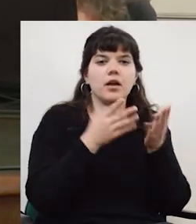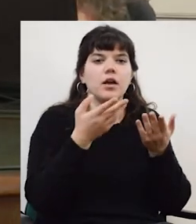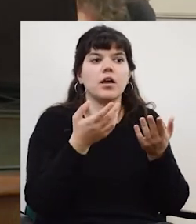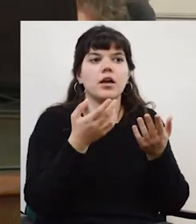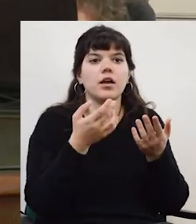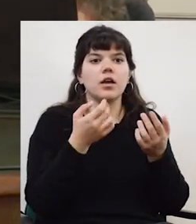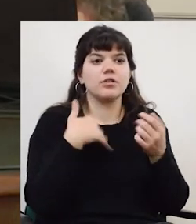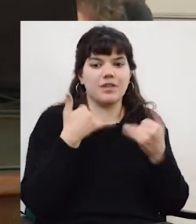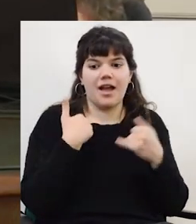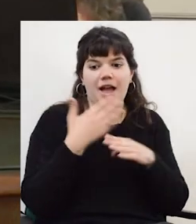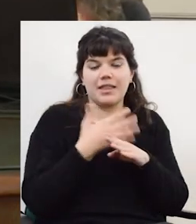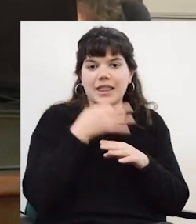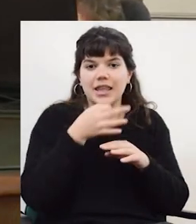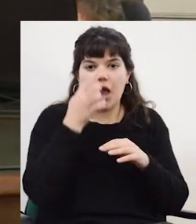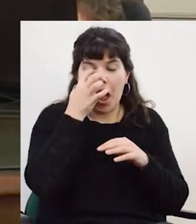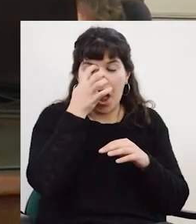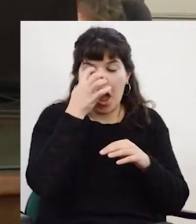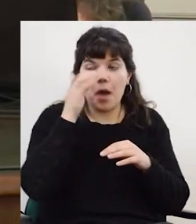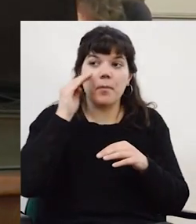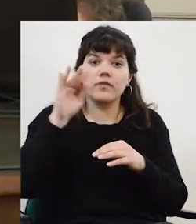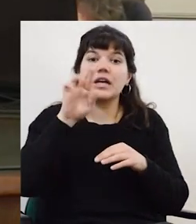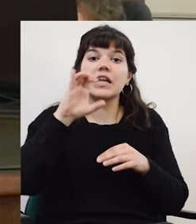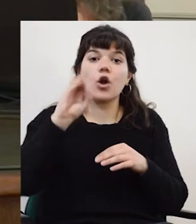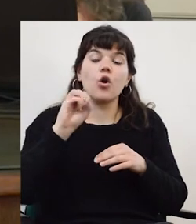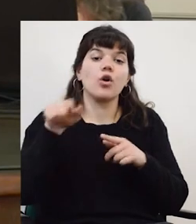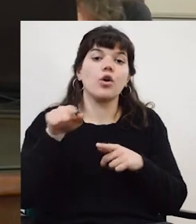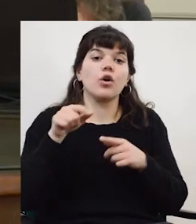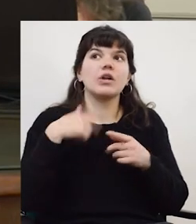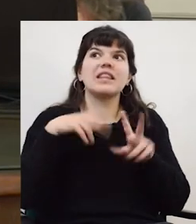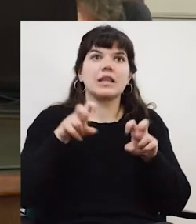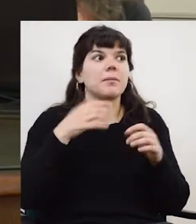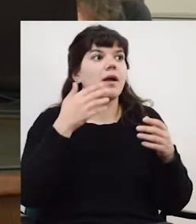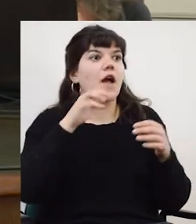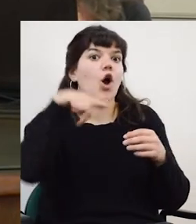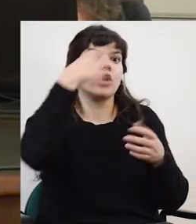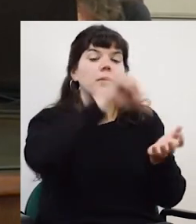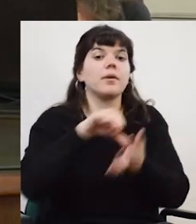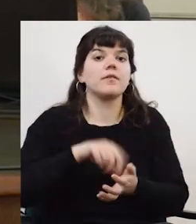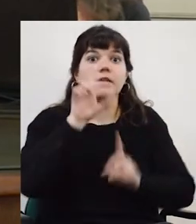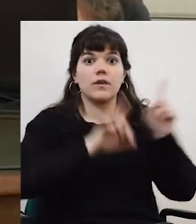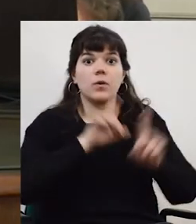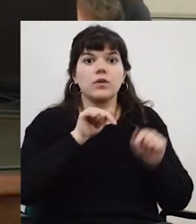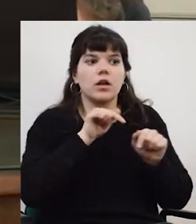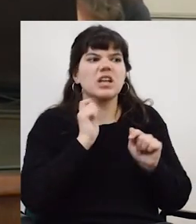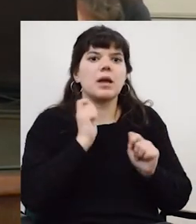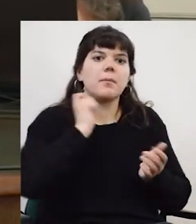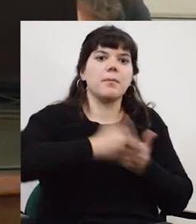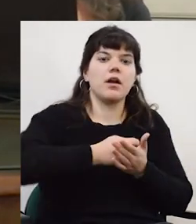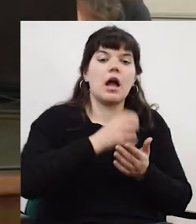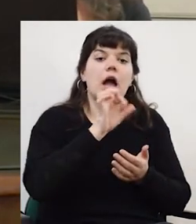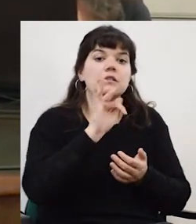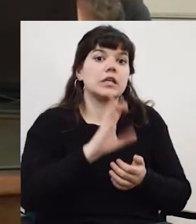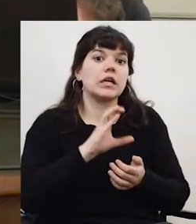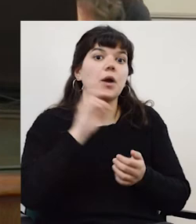le digo al profesor Rico el relacionamiento académico con el exterior en la universidad de la república lo financia la CECIC